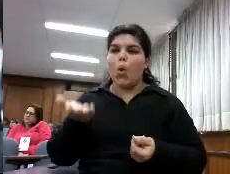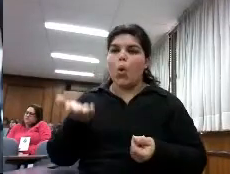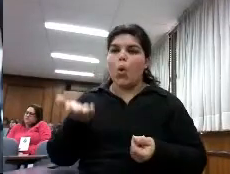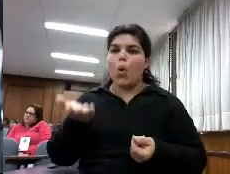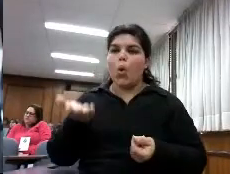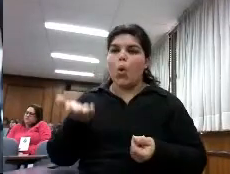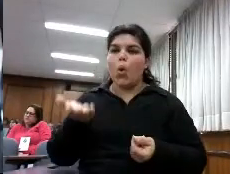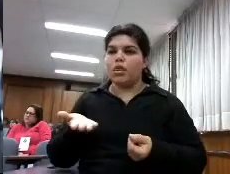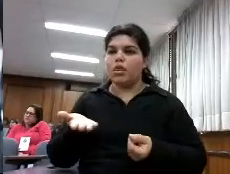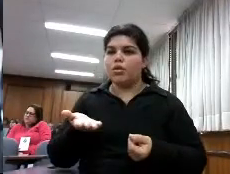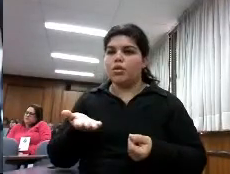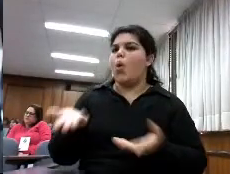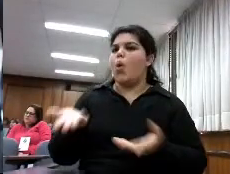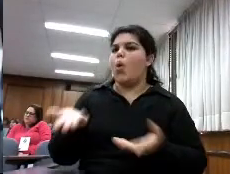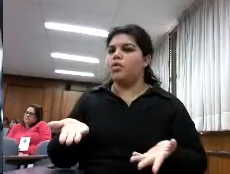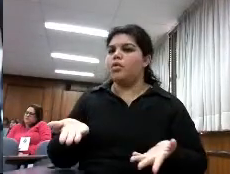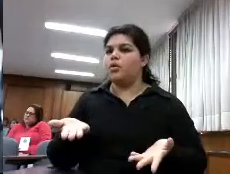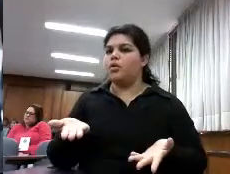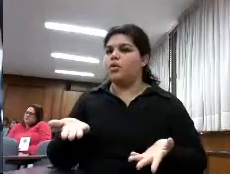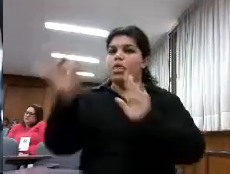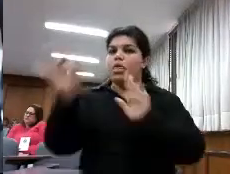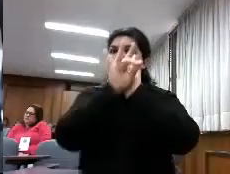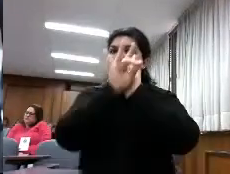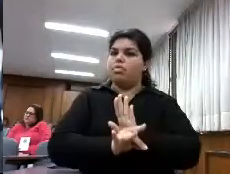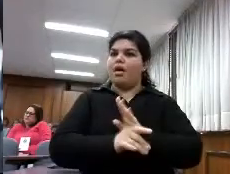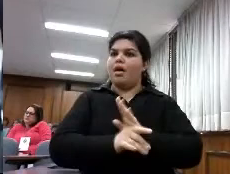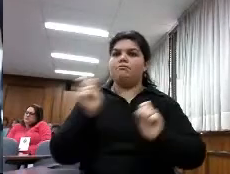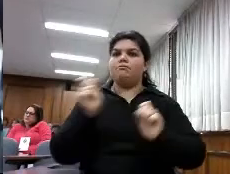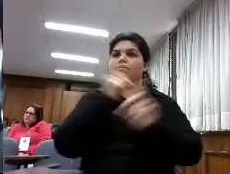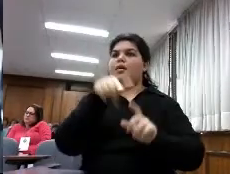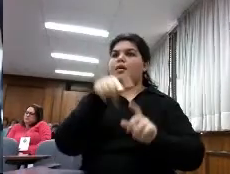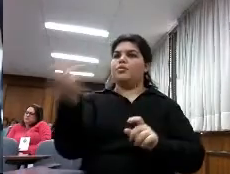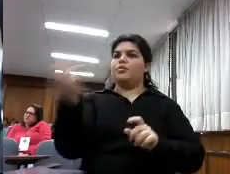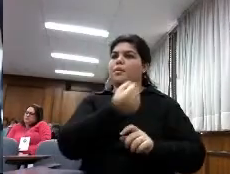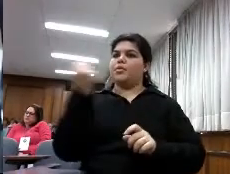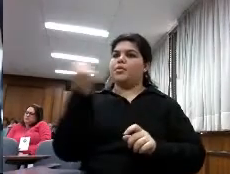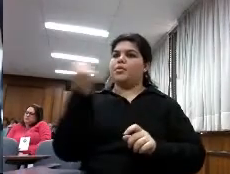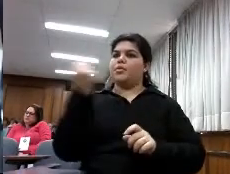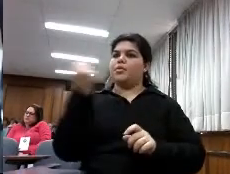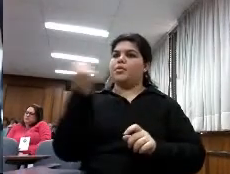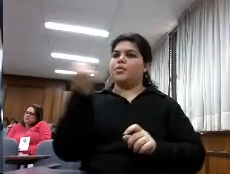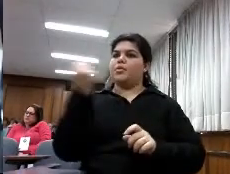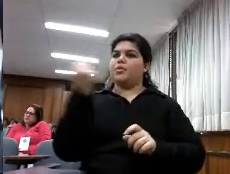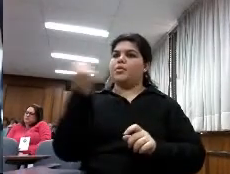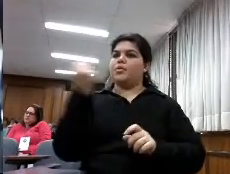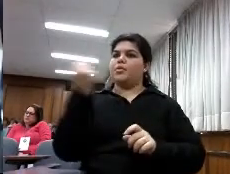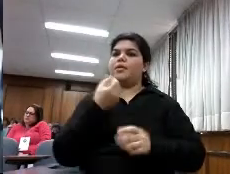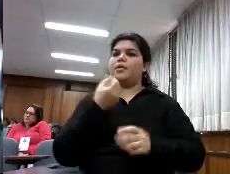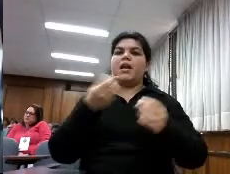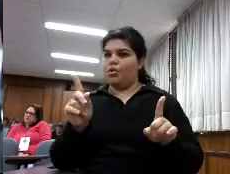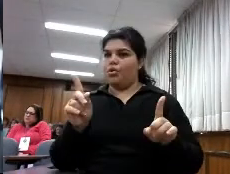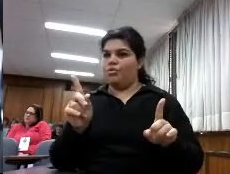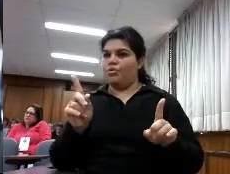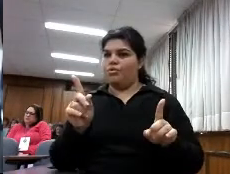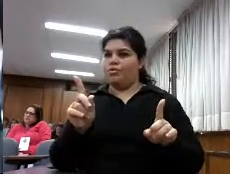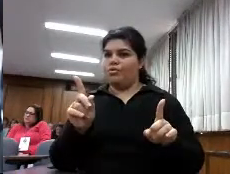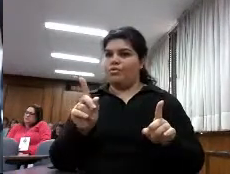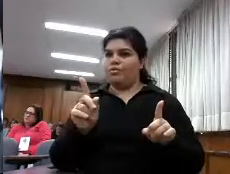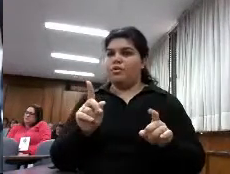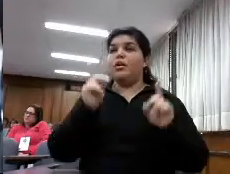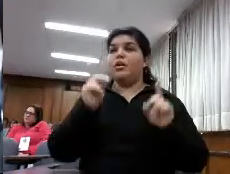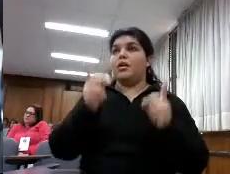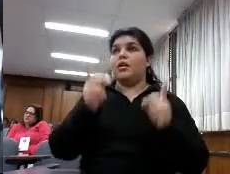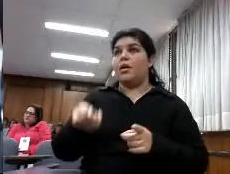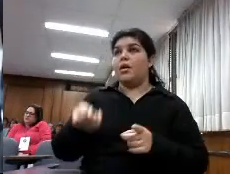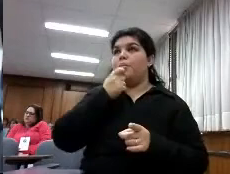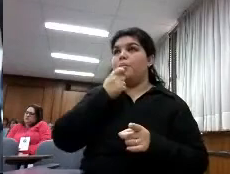eso es importantísimo de cara a evitar riesgos directamente o si yo por ejemplo ya en temas